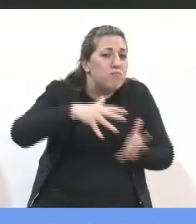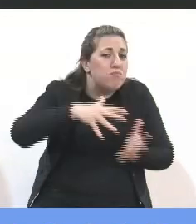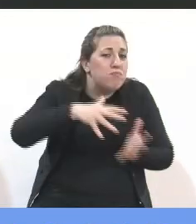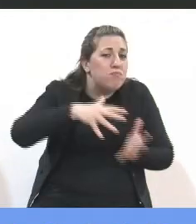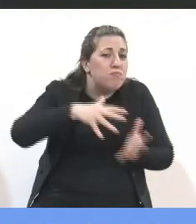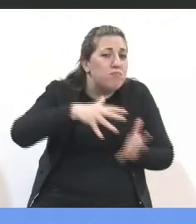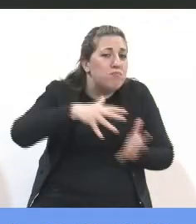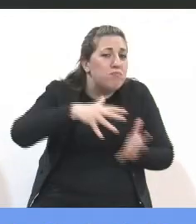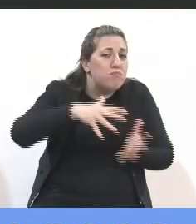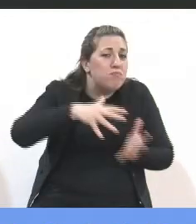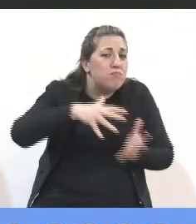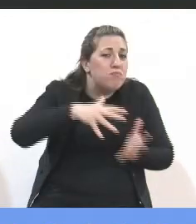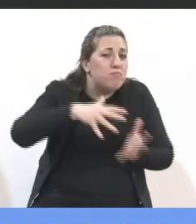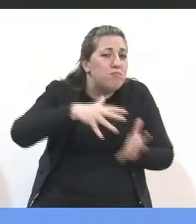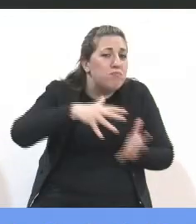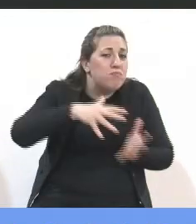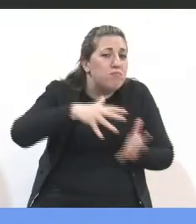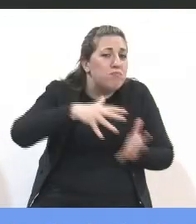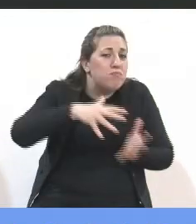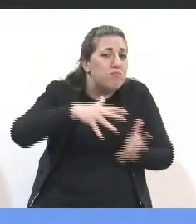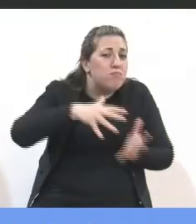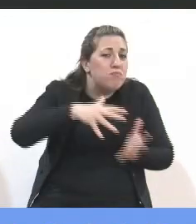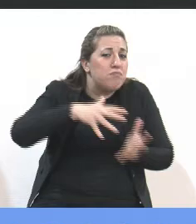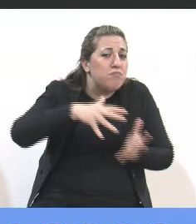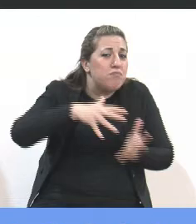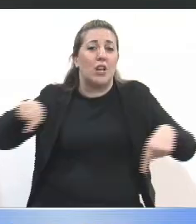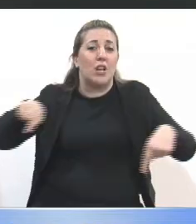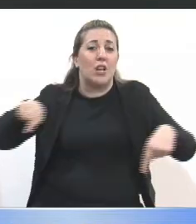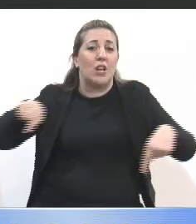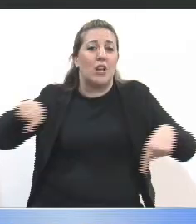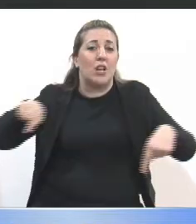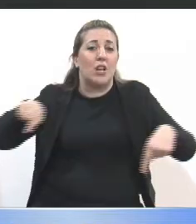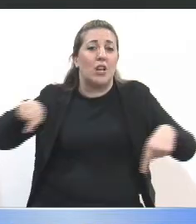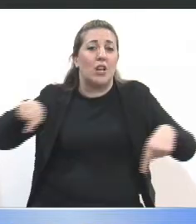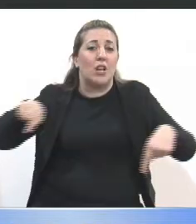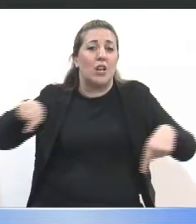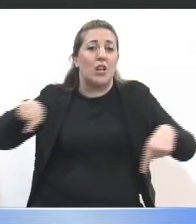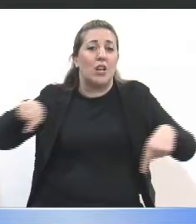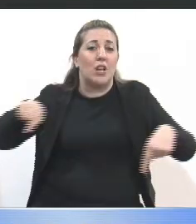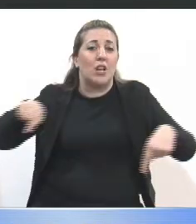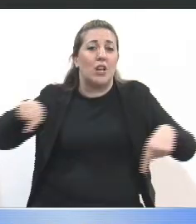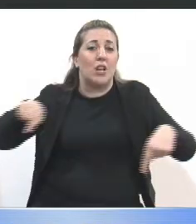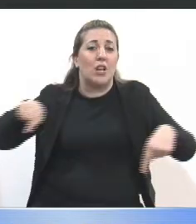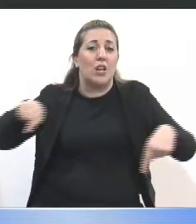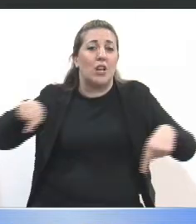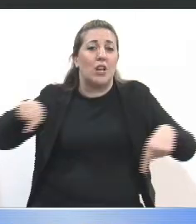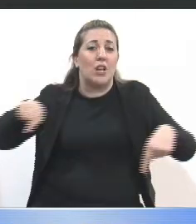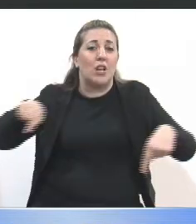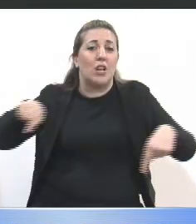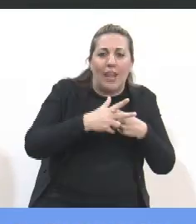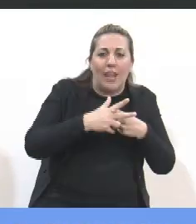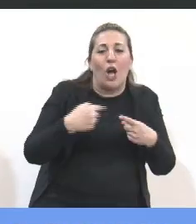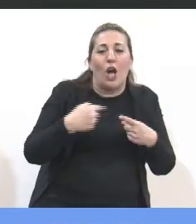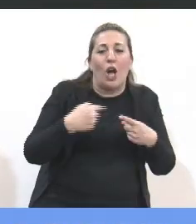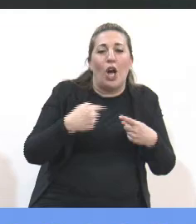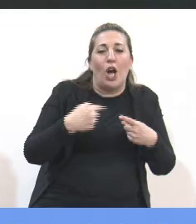revolución digital y entonces como los chicos nos enseñan a nosotros quizás hasta cómo utilizar alguna tecnología, creemos